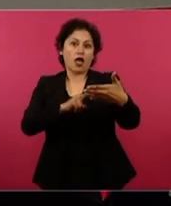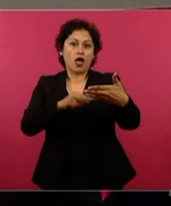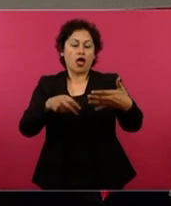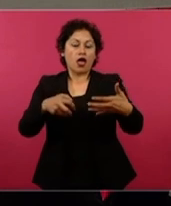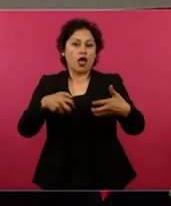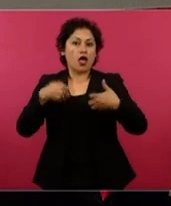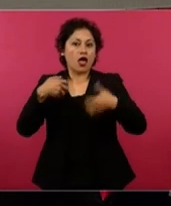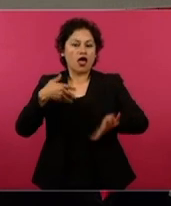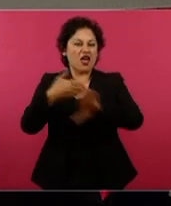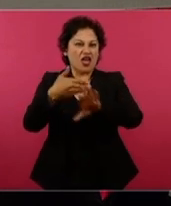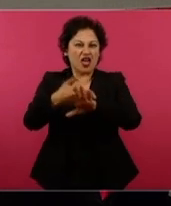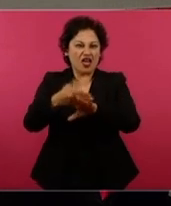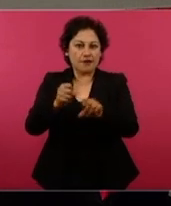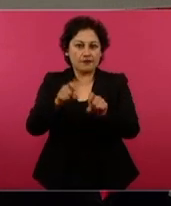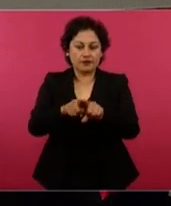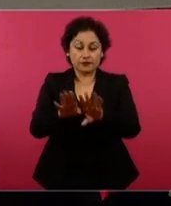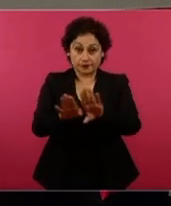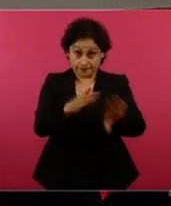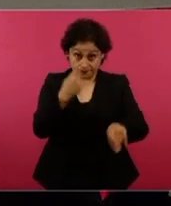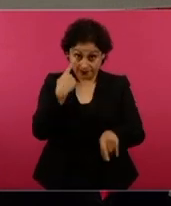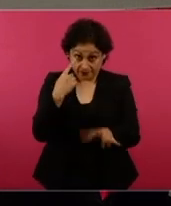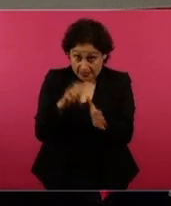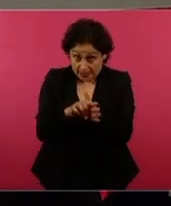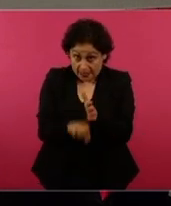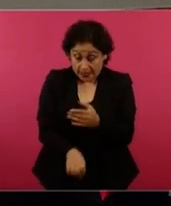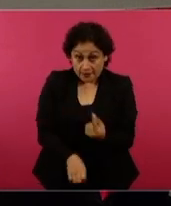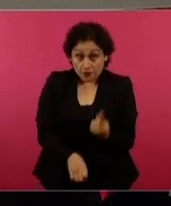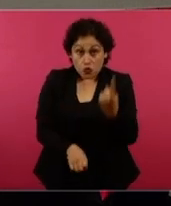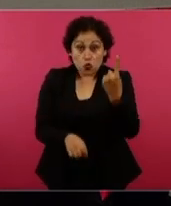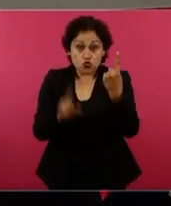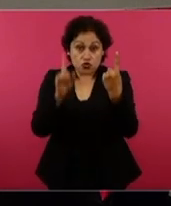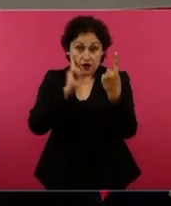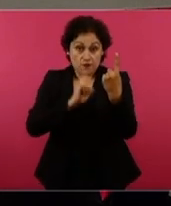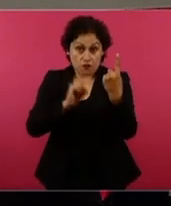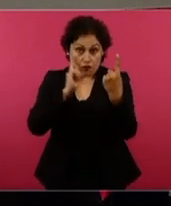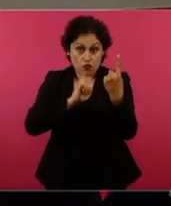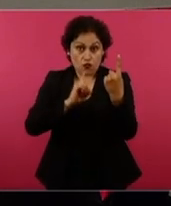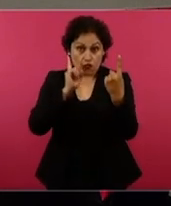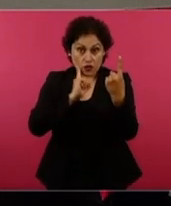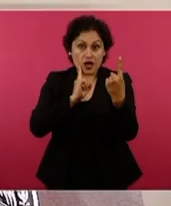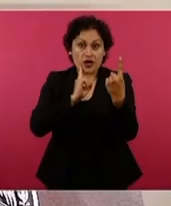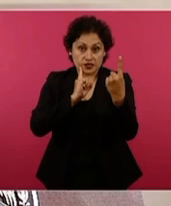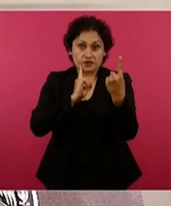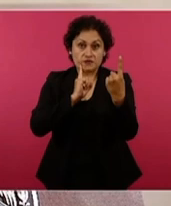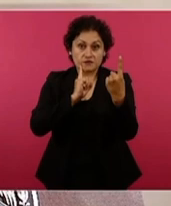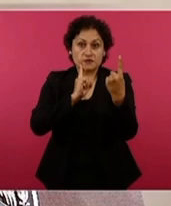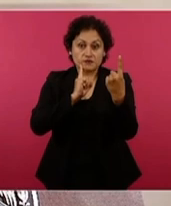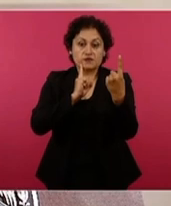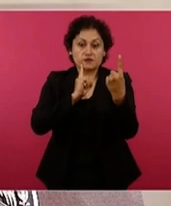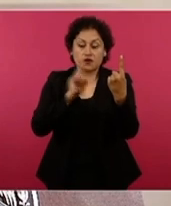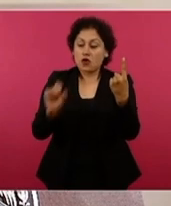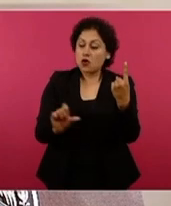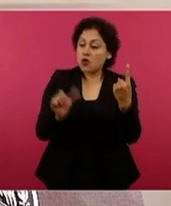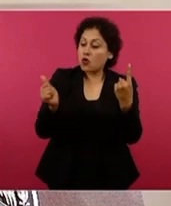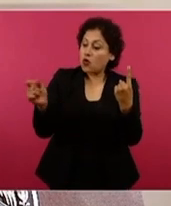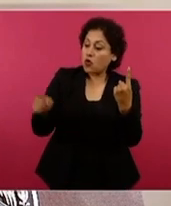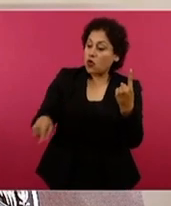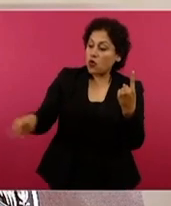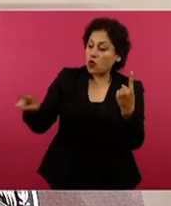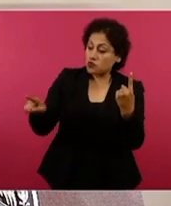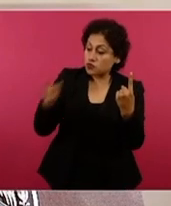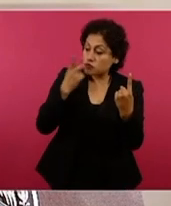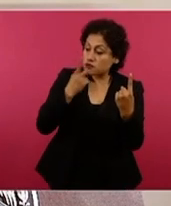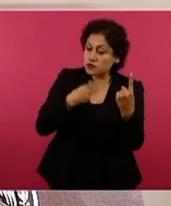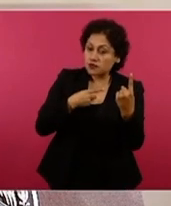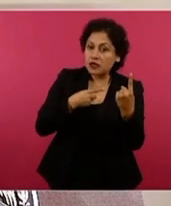a mostrar un ejemplo de una usuaria de las redes que hizo la tarea, les hizo la tarea a la oposición. Investigó